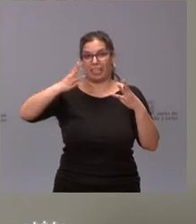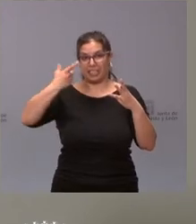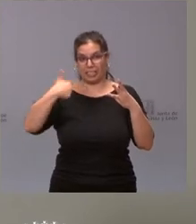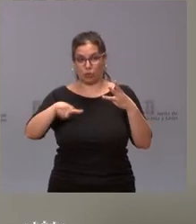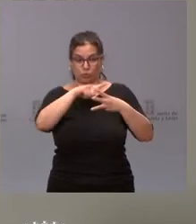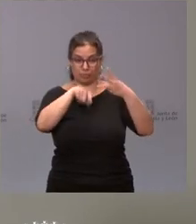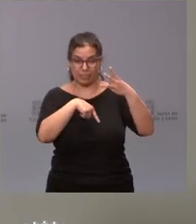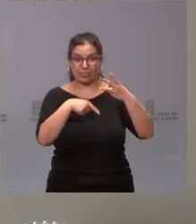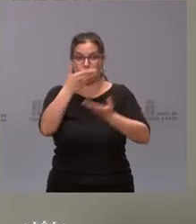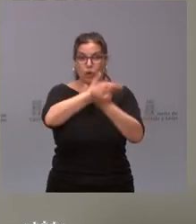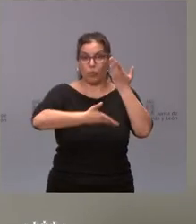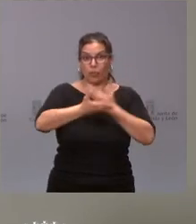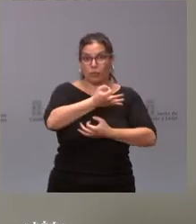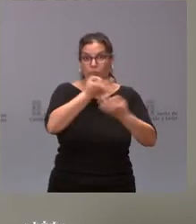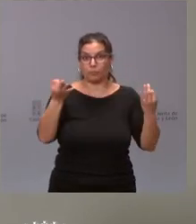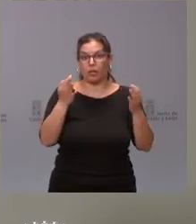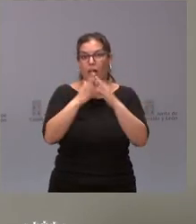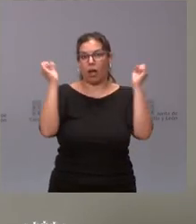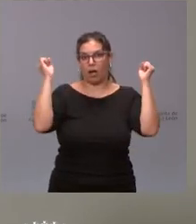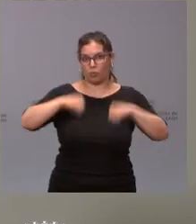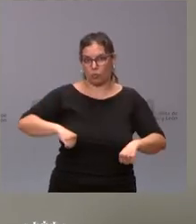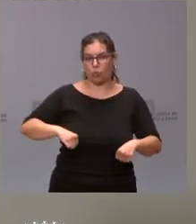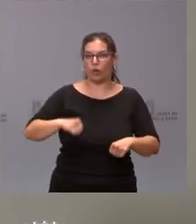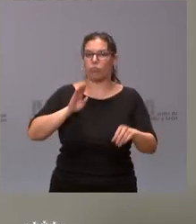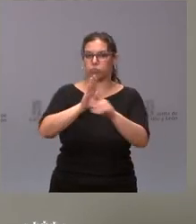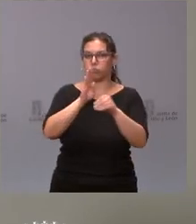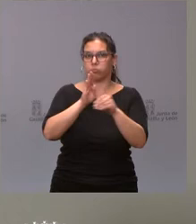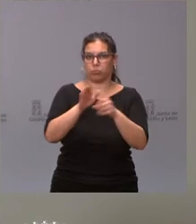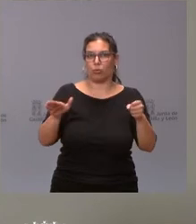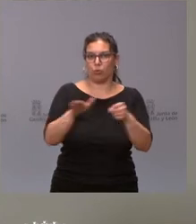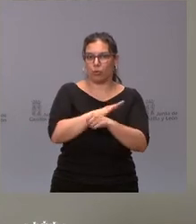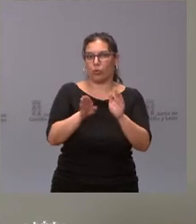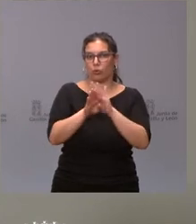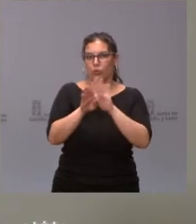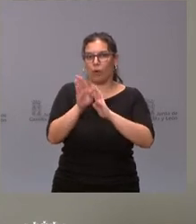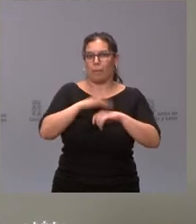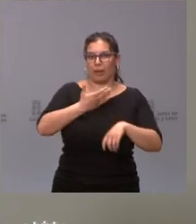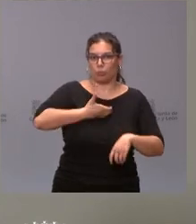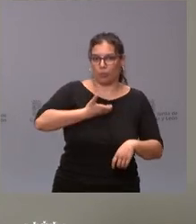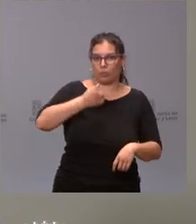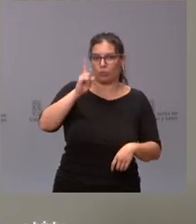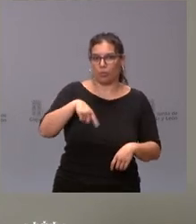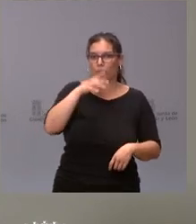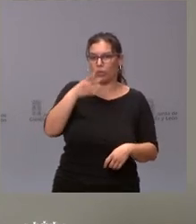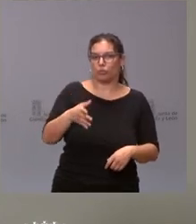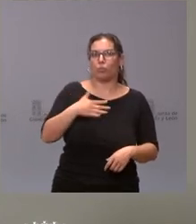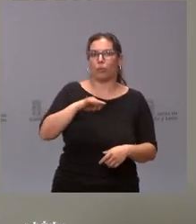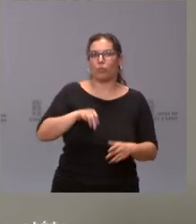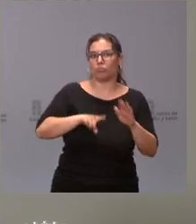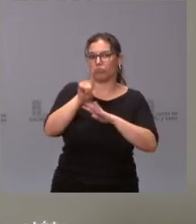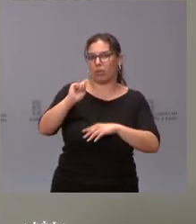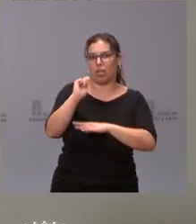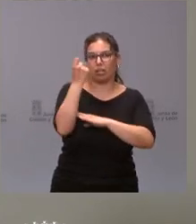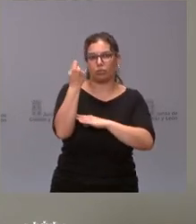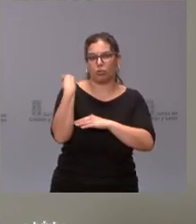es lo que nos ha llevado a este acuerdo marco que seguimos financiando con las corporaciones locales y que nos permite desarrollar con éxito el sistema de servicios sociales como una